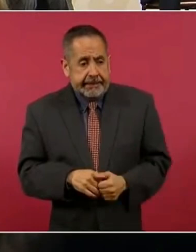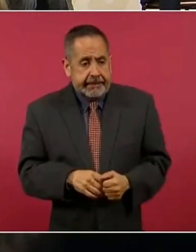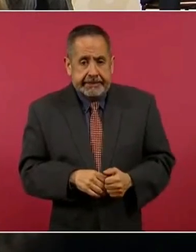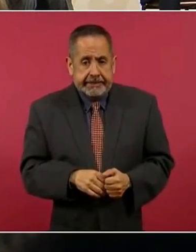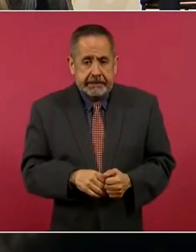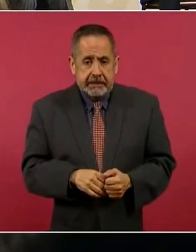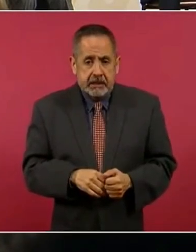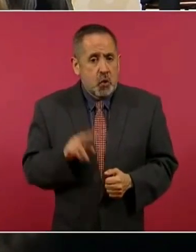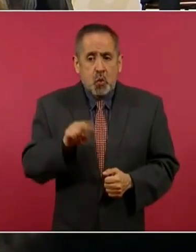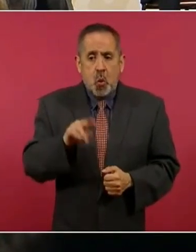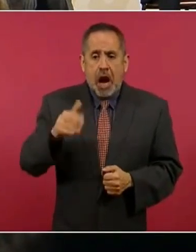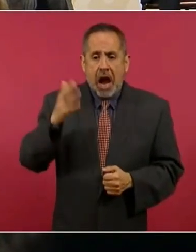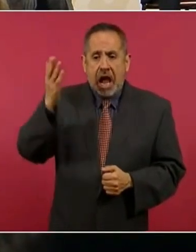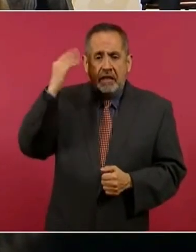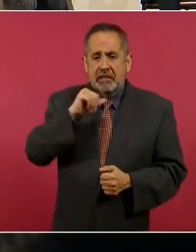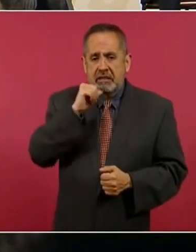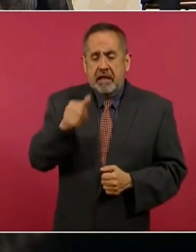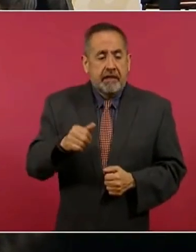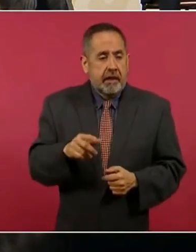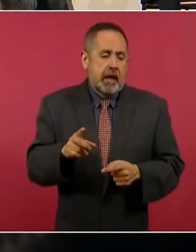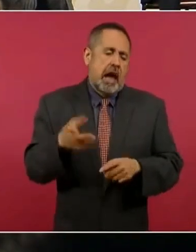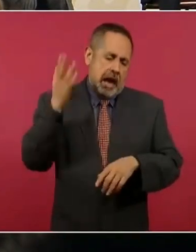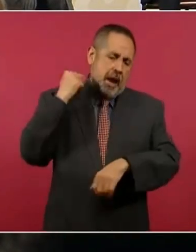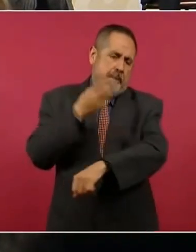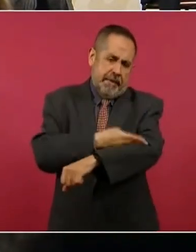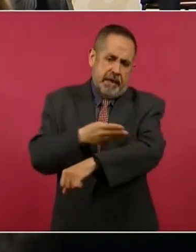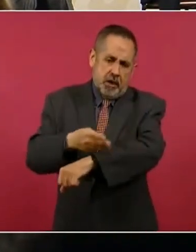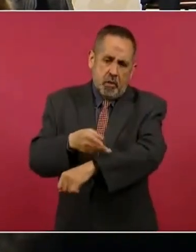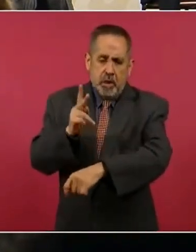se había visto bueno desde la época de Madero